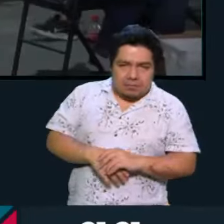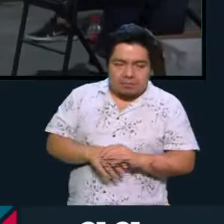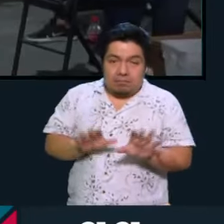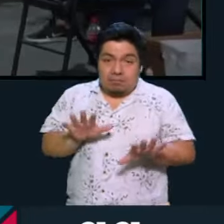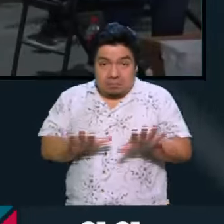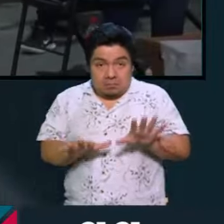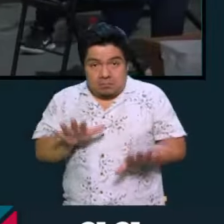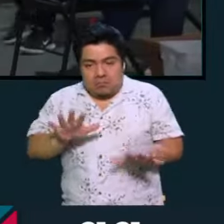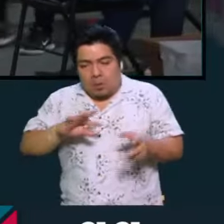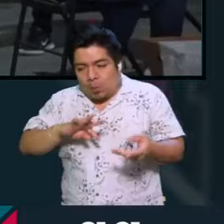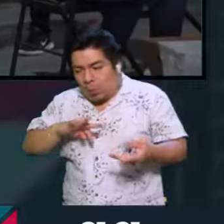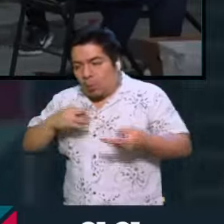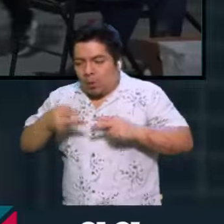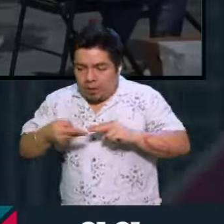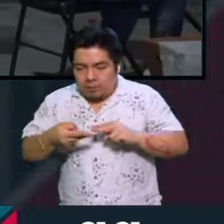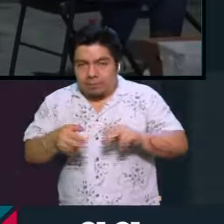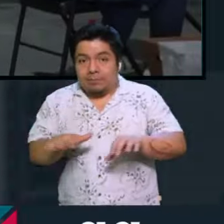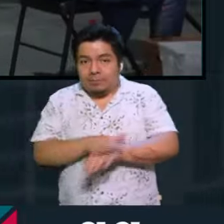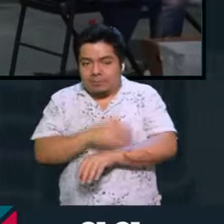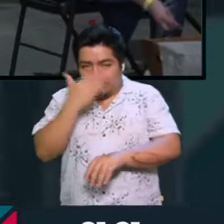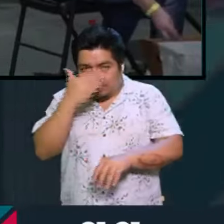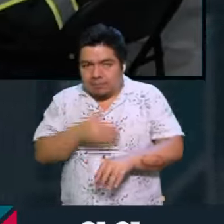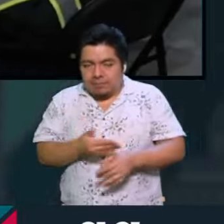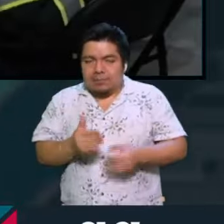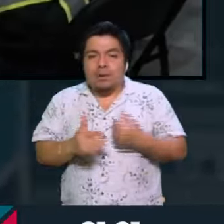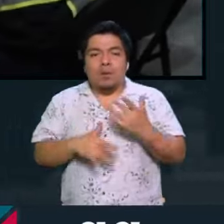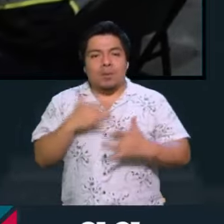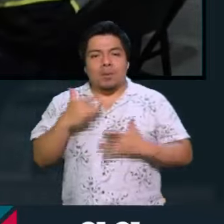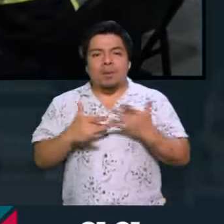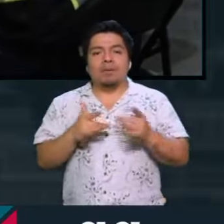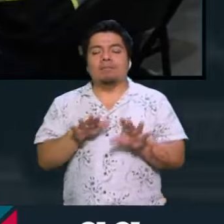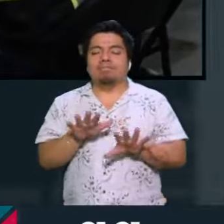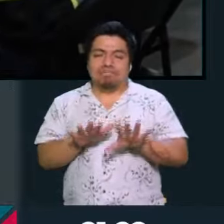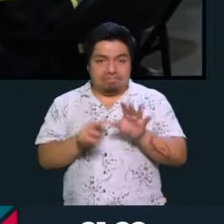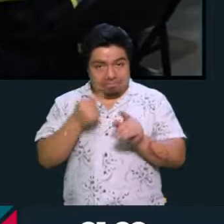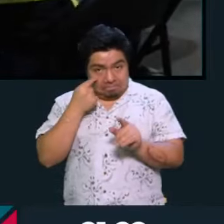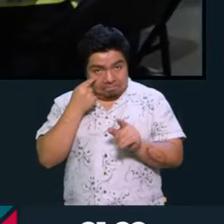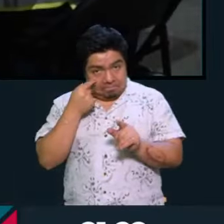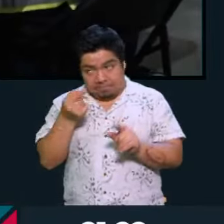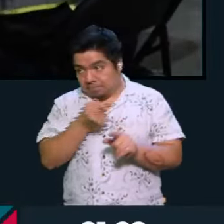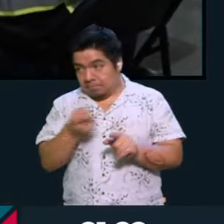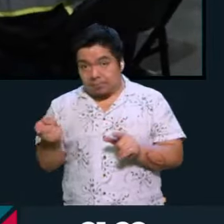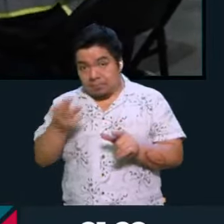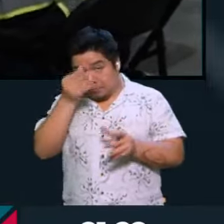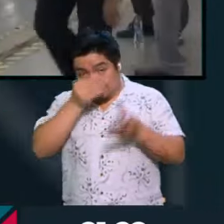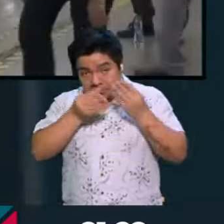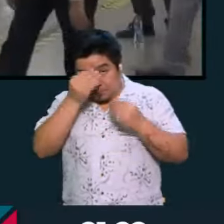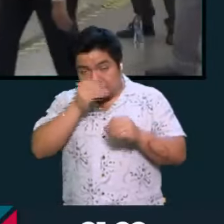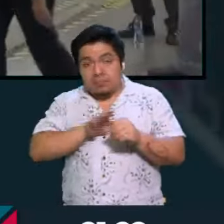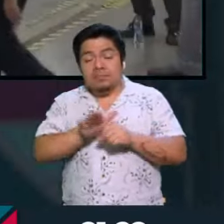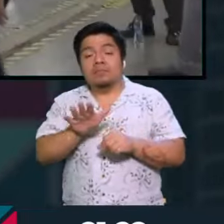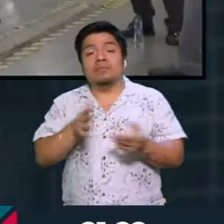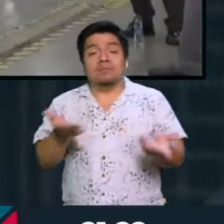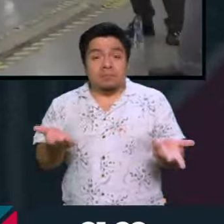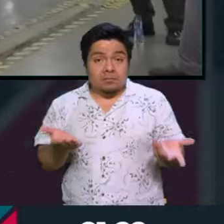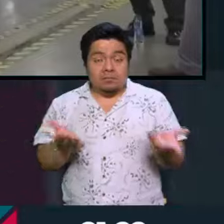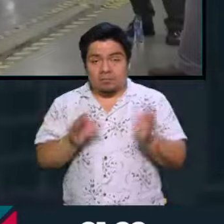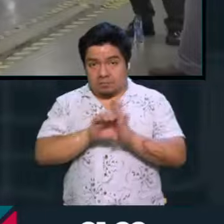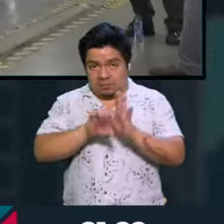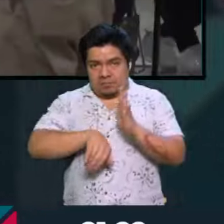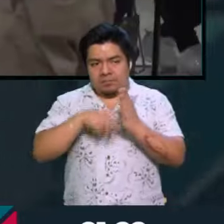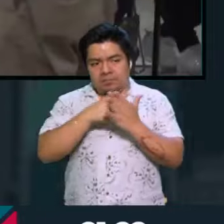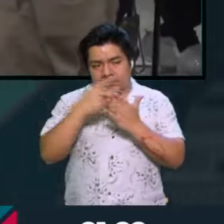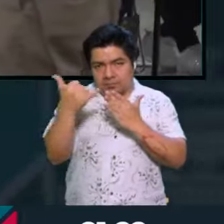forma de darle la vuelta, porque ahí sí que lo que también priva, y eso hay que aprenderlo muy bien y tomar nota, y es, un